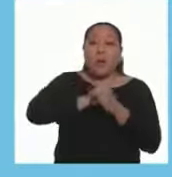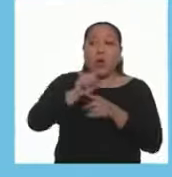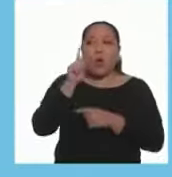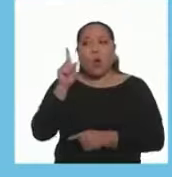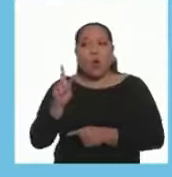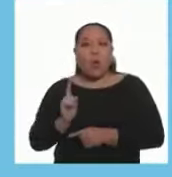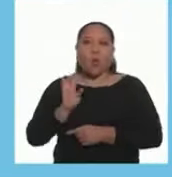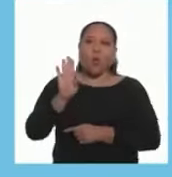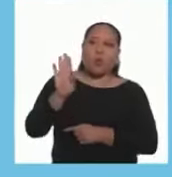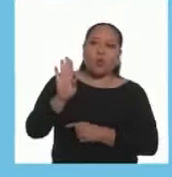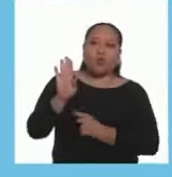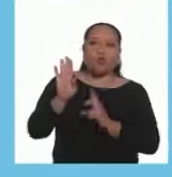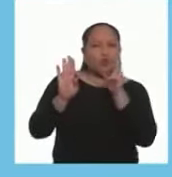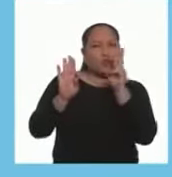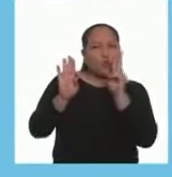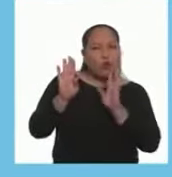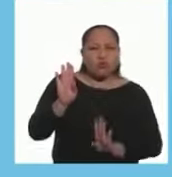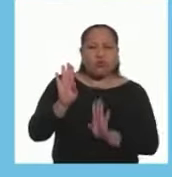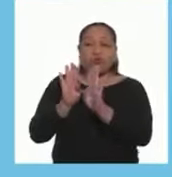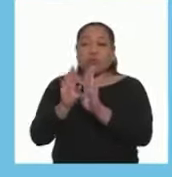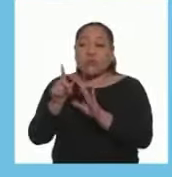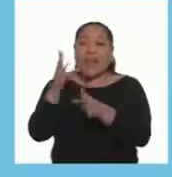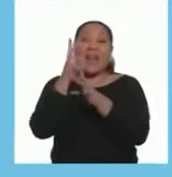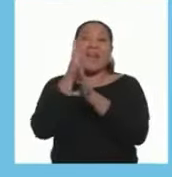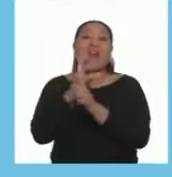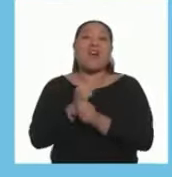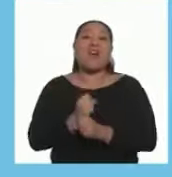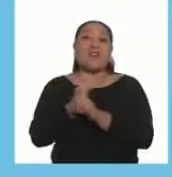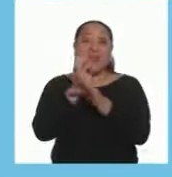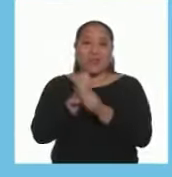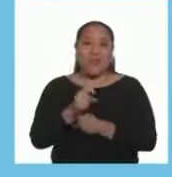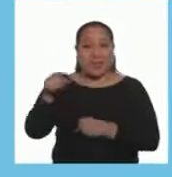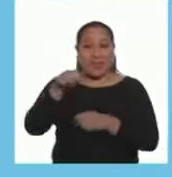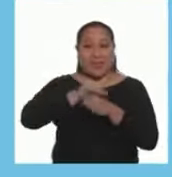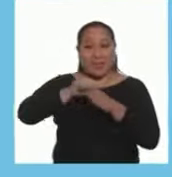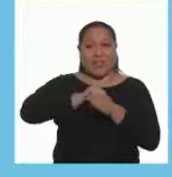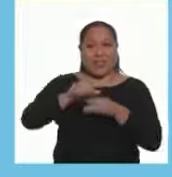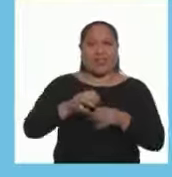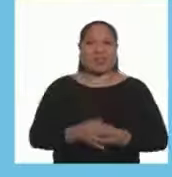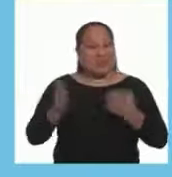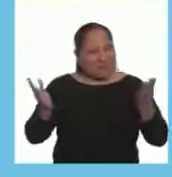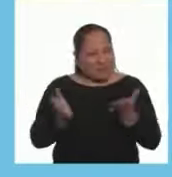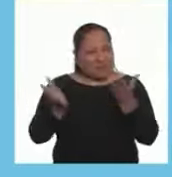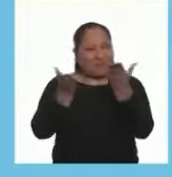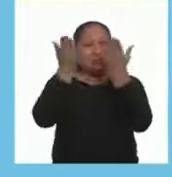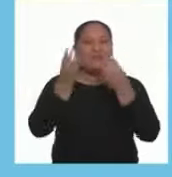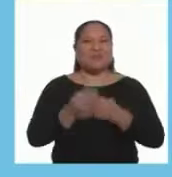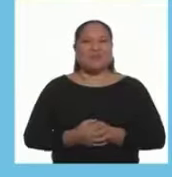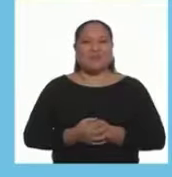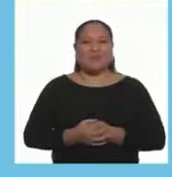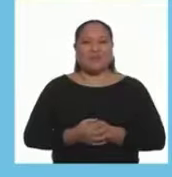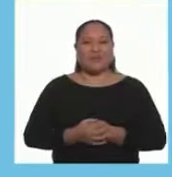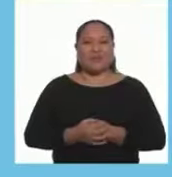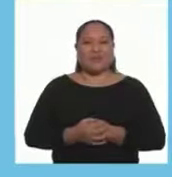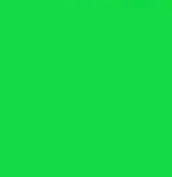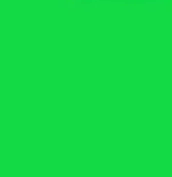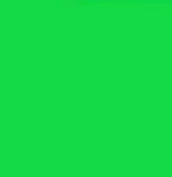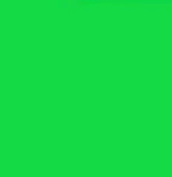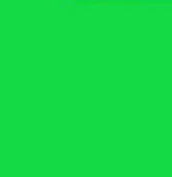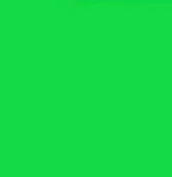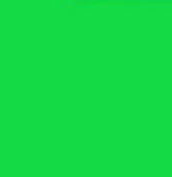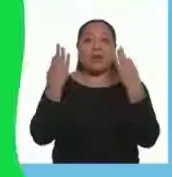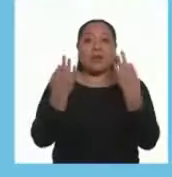Pueden ir practicando Con uno o dos Hasta que se vaya Acostumbrando A la dinámica Ánimo